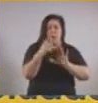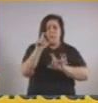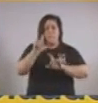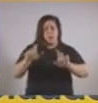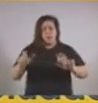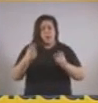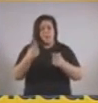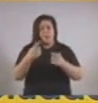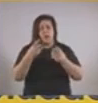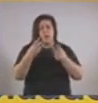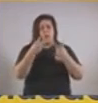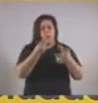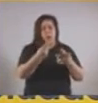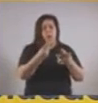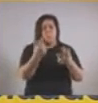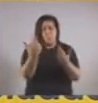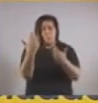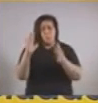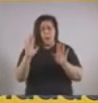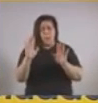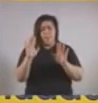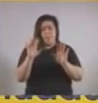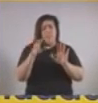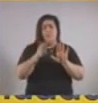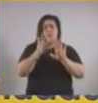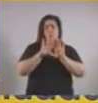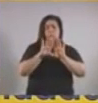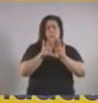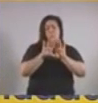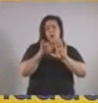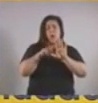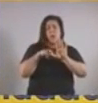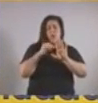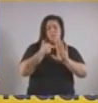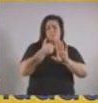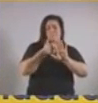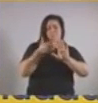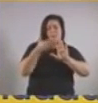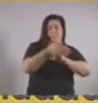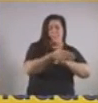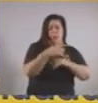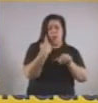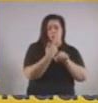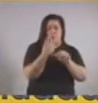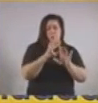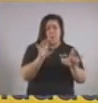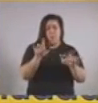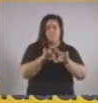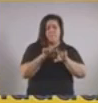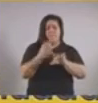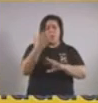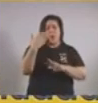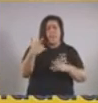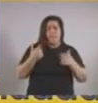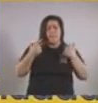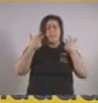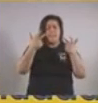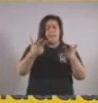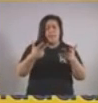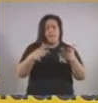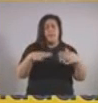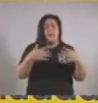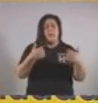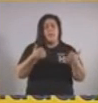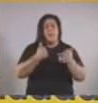alguna cosa va a poder hacerlo, pero ser atendido sin ingresar al local. Y como dije al principio, estamos todavía esperando el